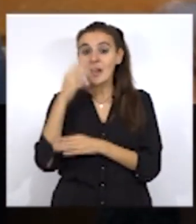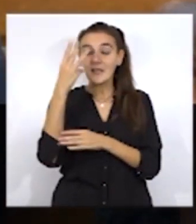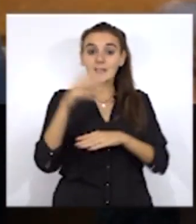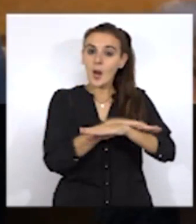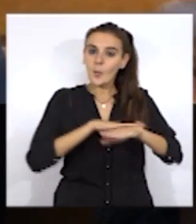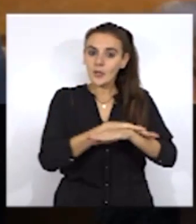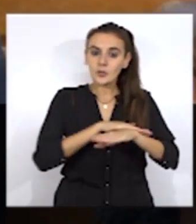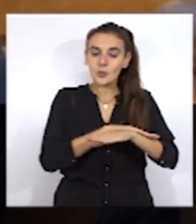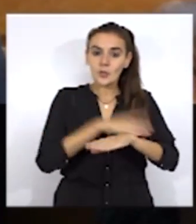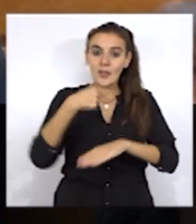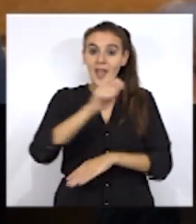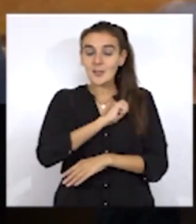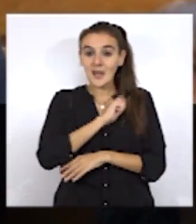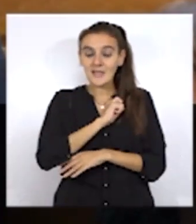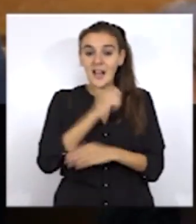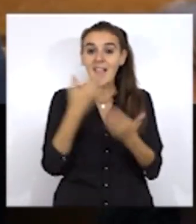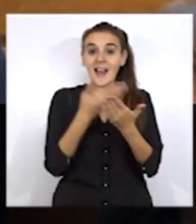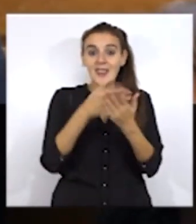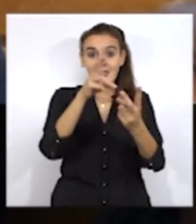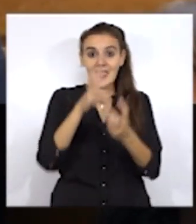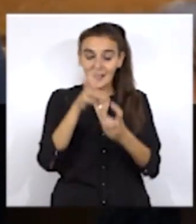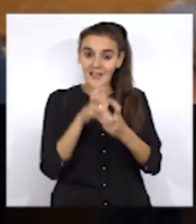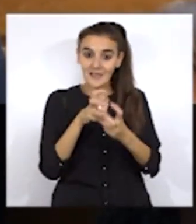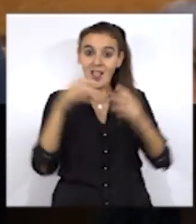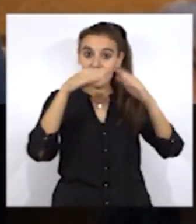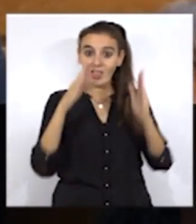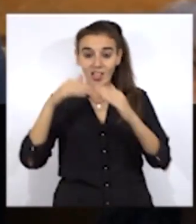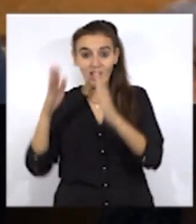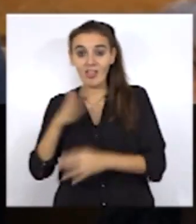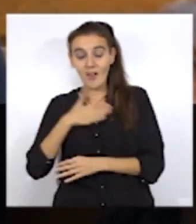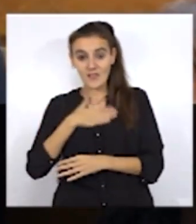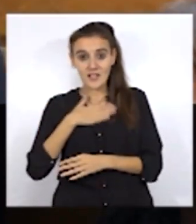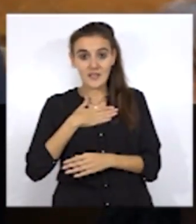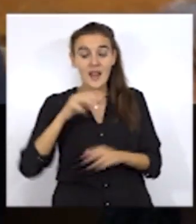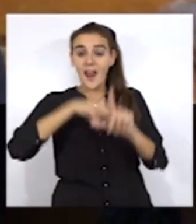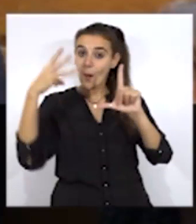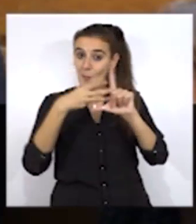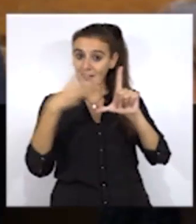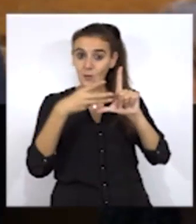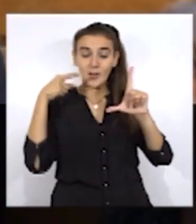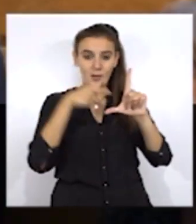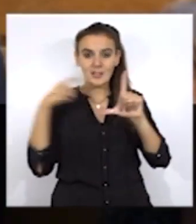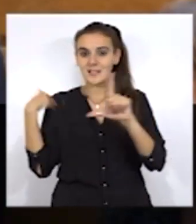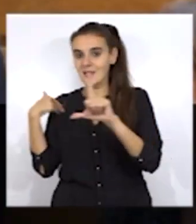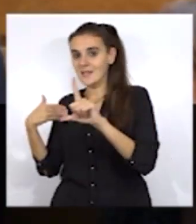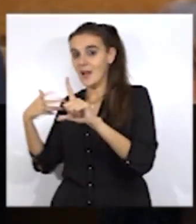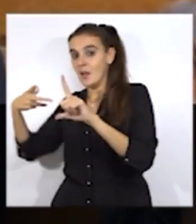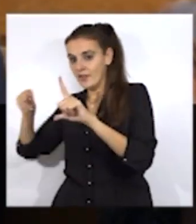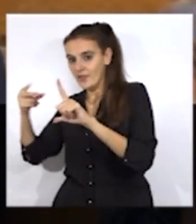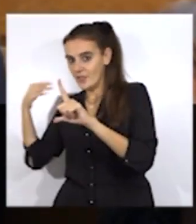declarado en las rentas de bienes, que está colgado en la página web para que todo el pueda consultar, termino señoría,